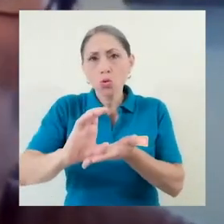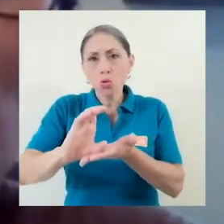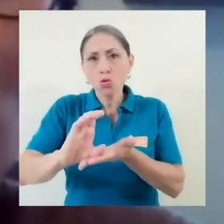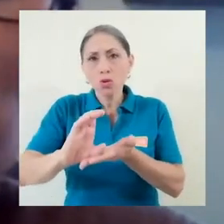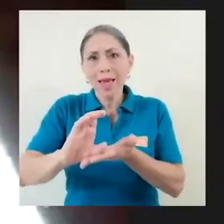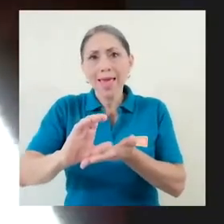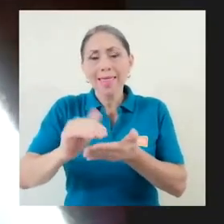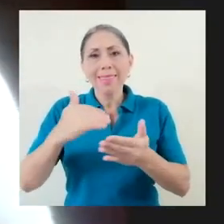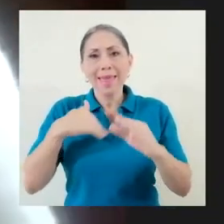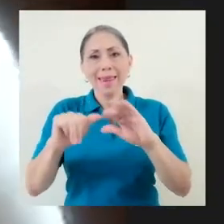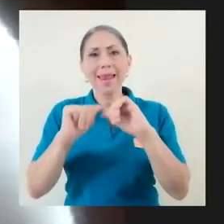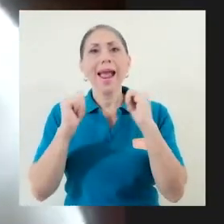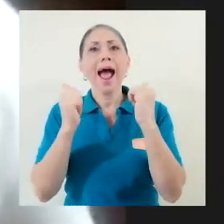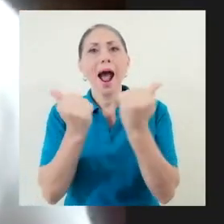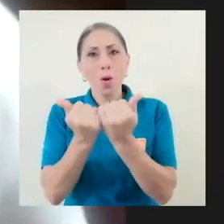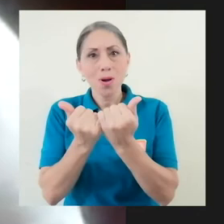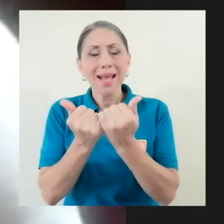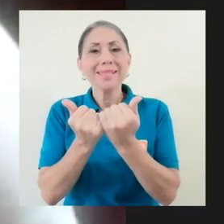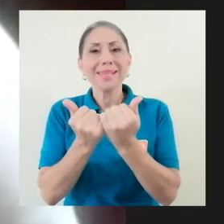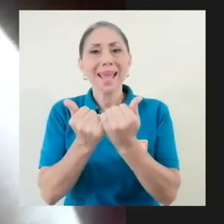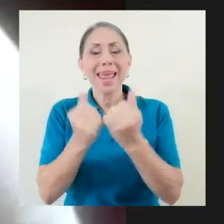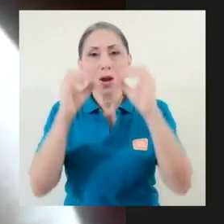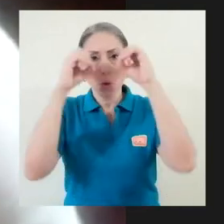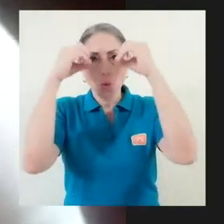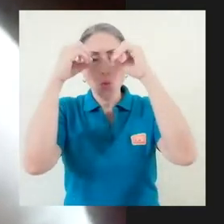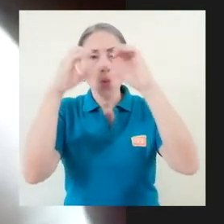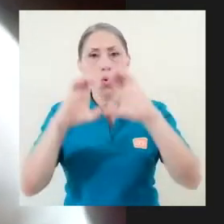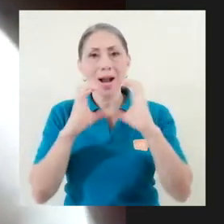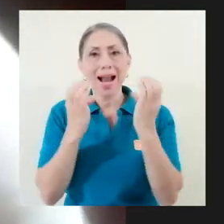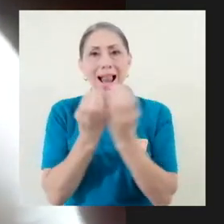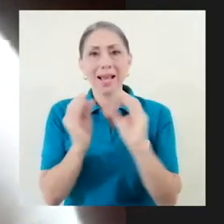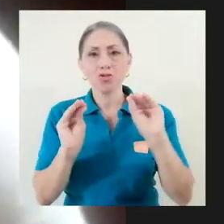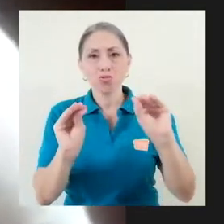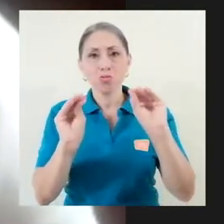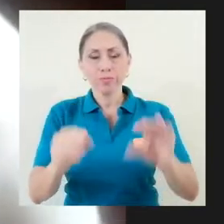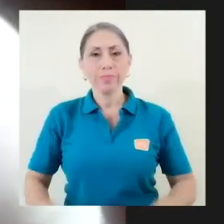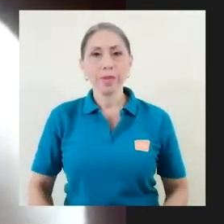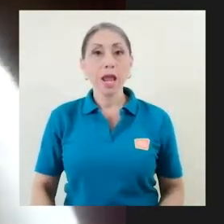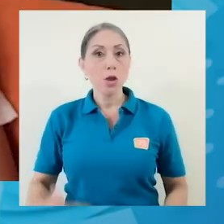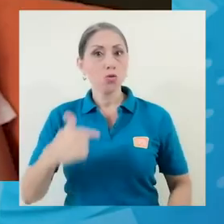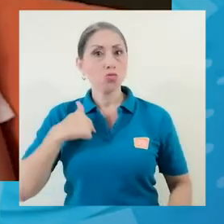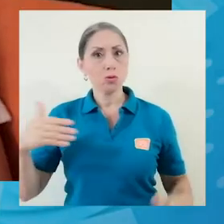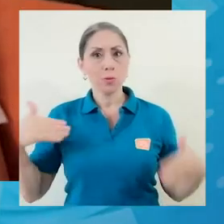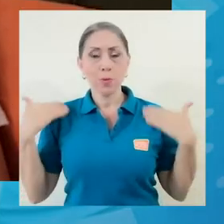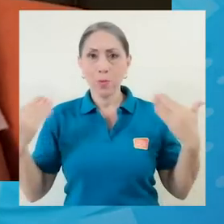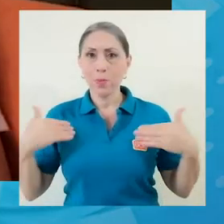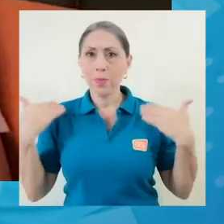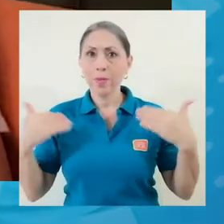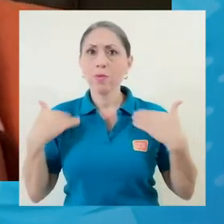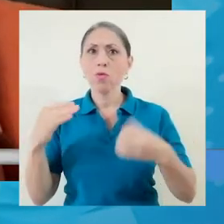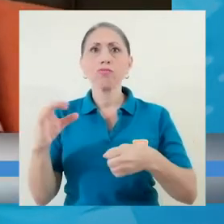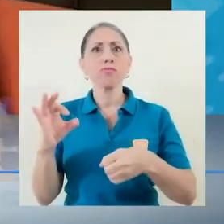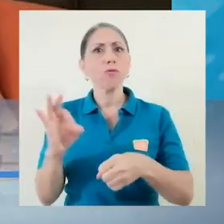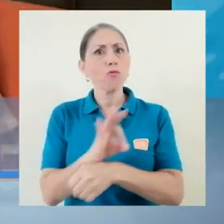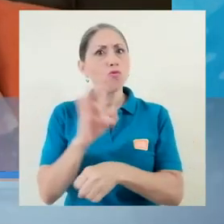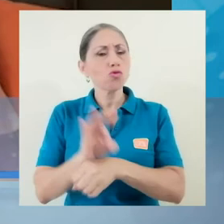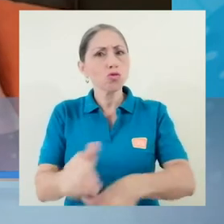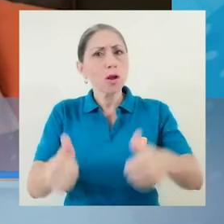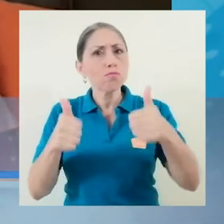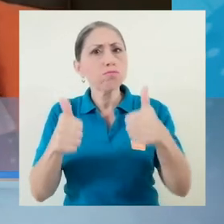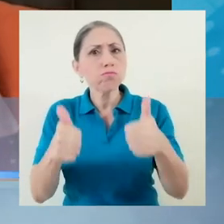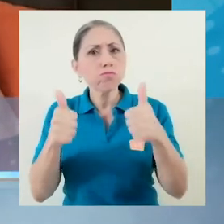cursos tienen aulas en Google Classroom. Estoy contento. Me funcionan muy bien